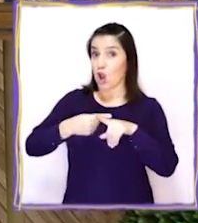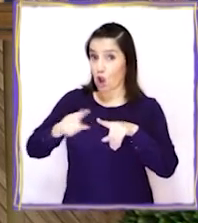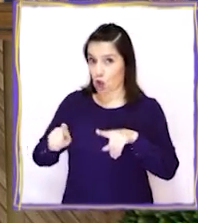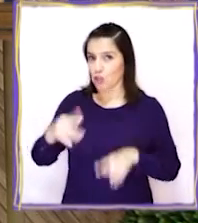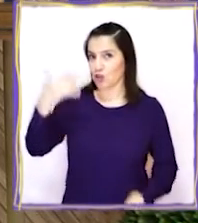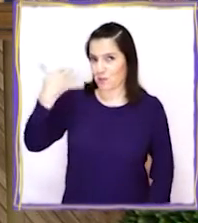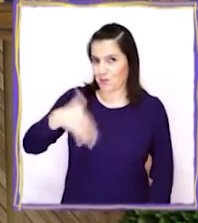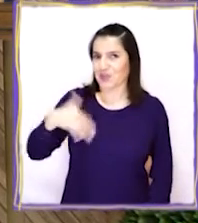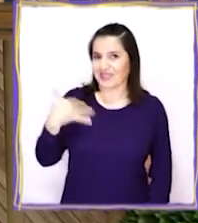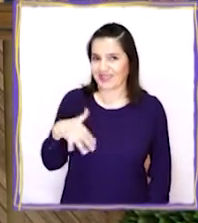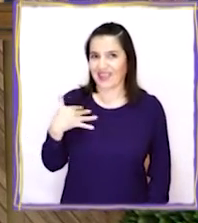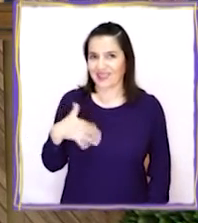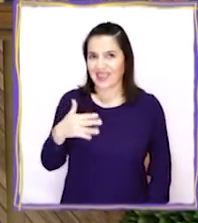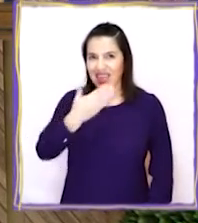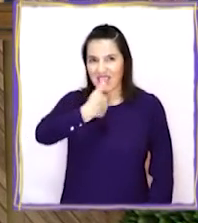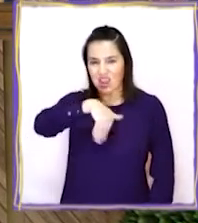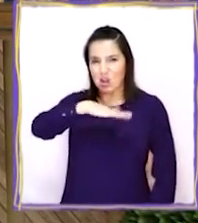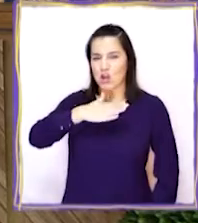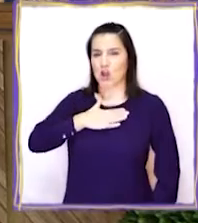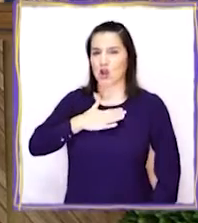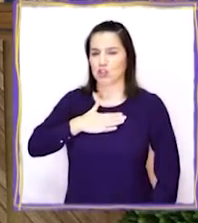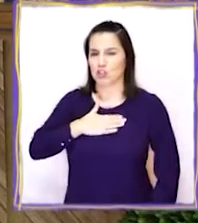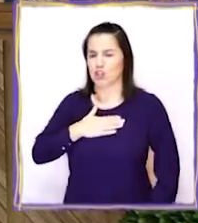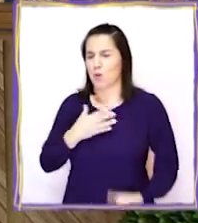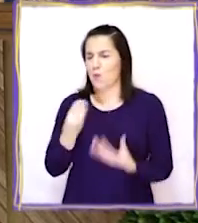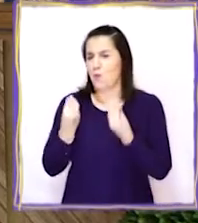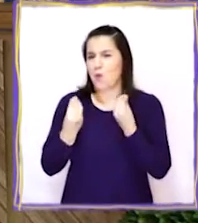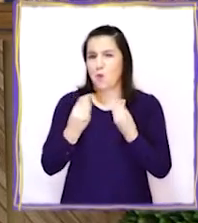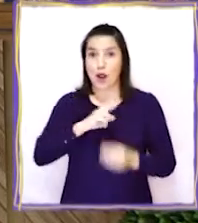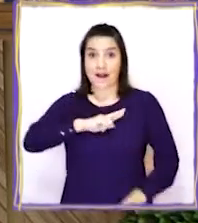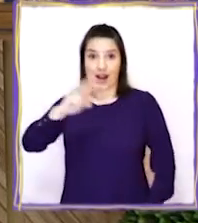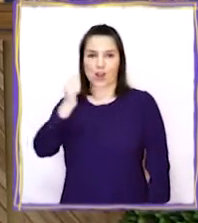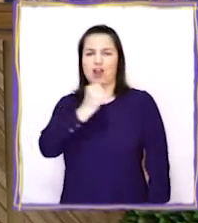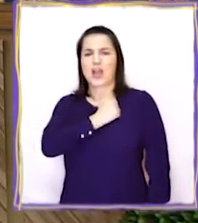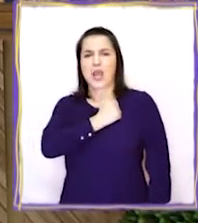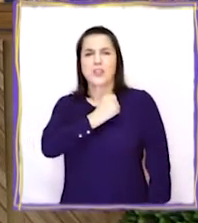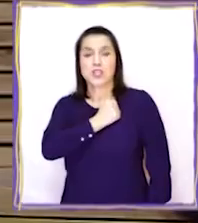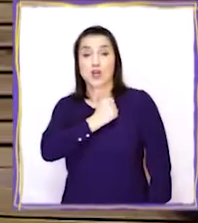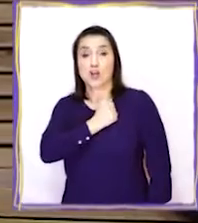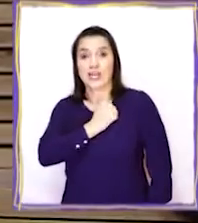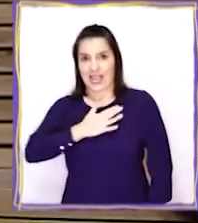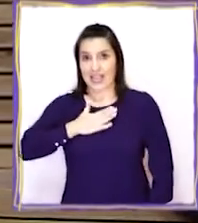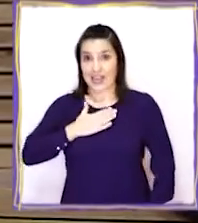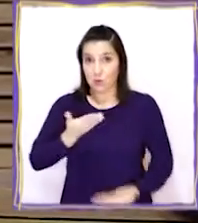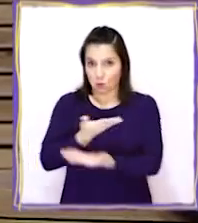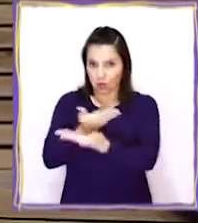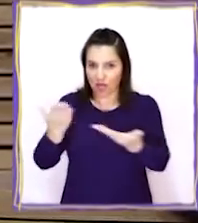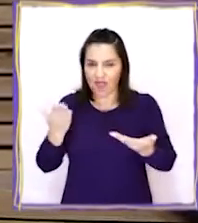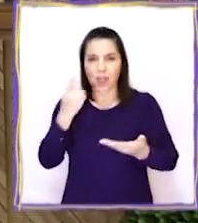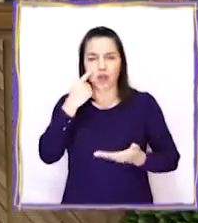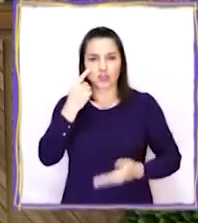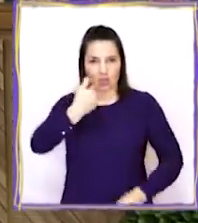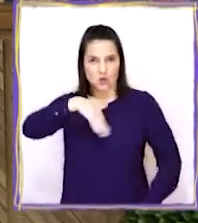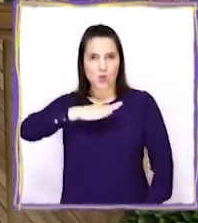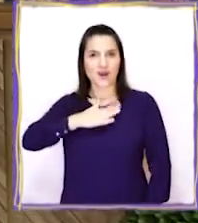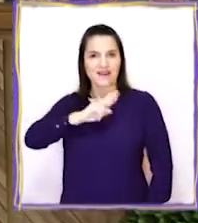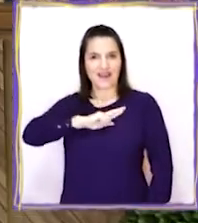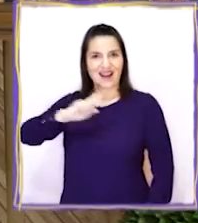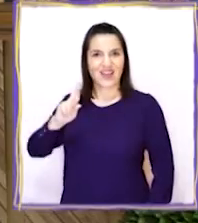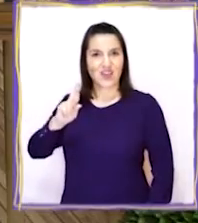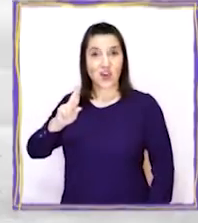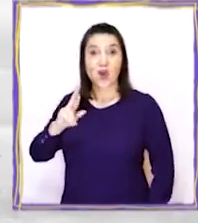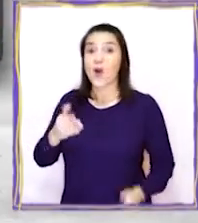otro elemento muy importante. Nosotros éramos muy católicos y queríamos que ustedes también pudieran conocer nuestra